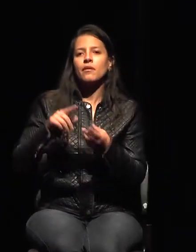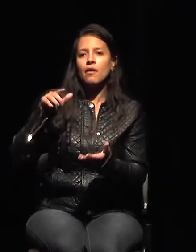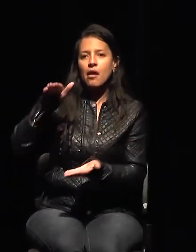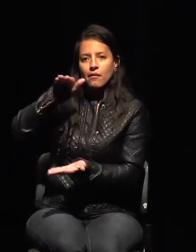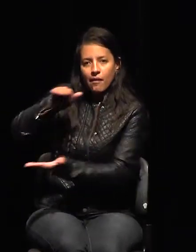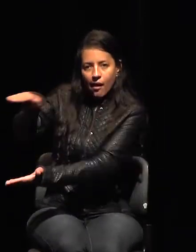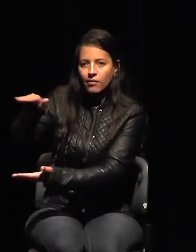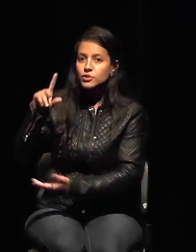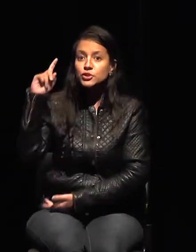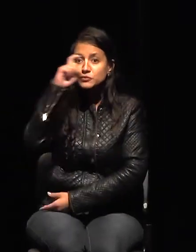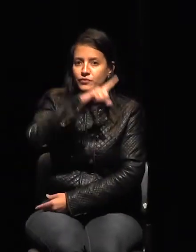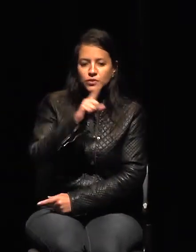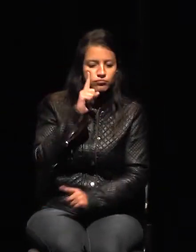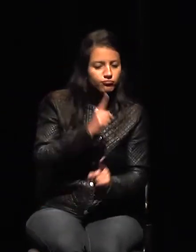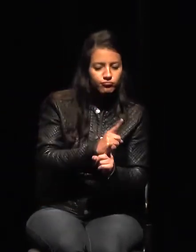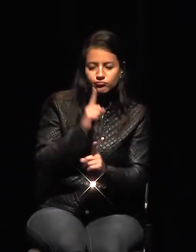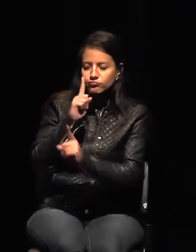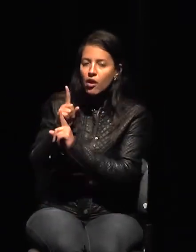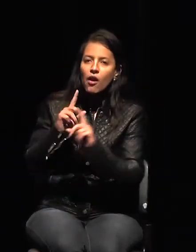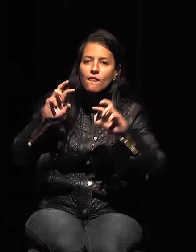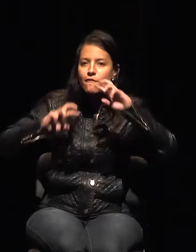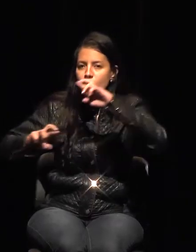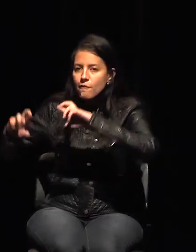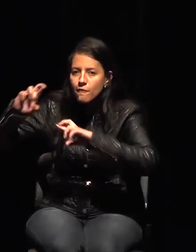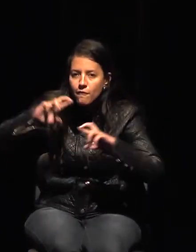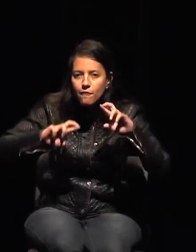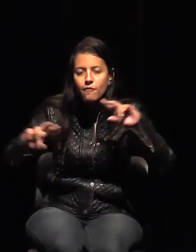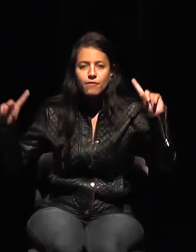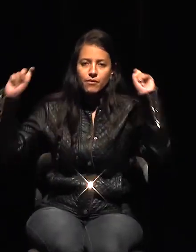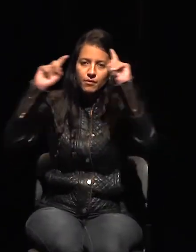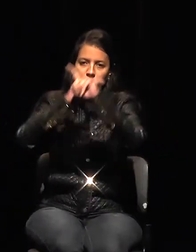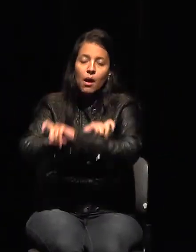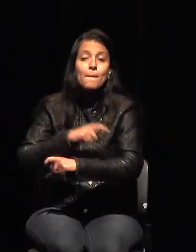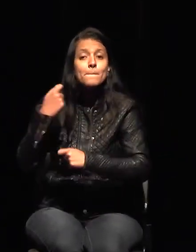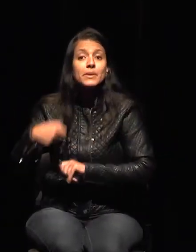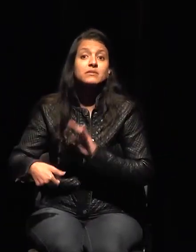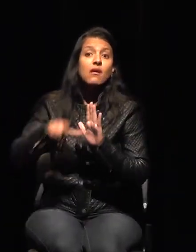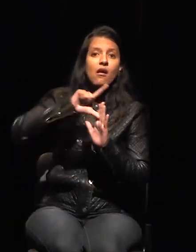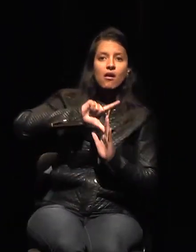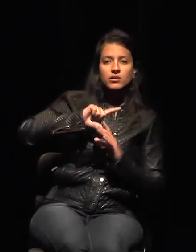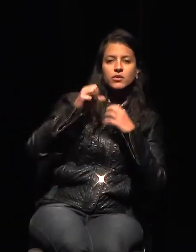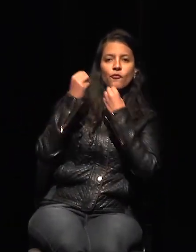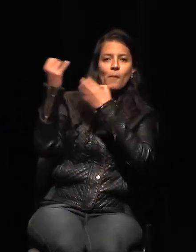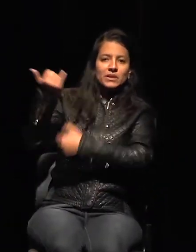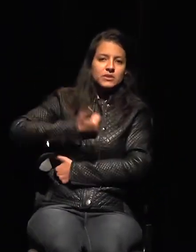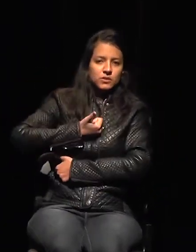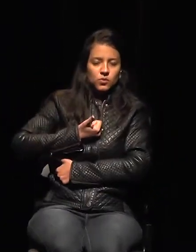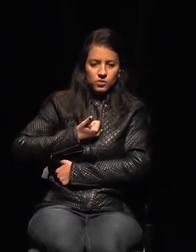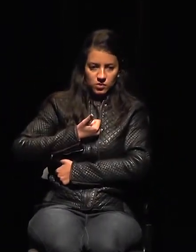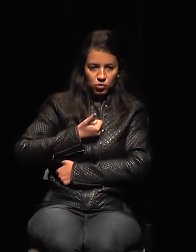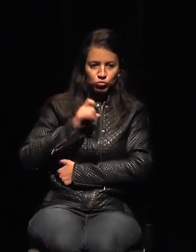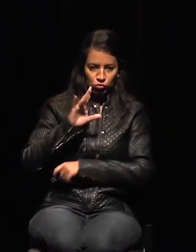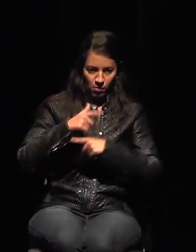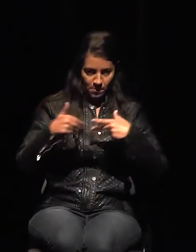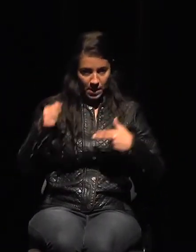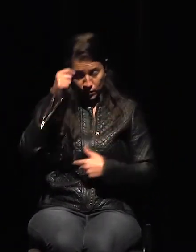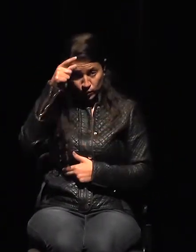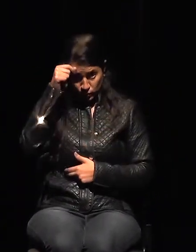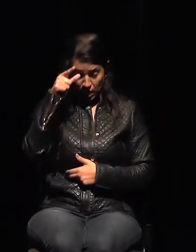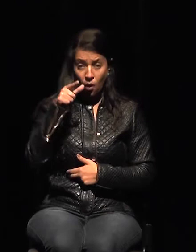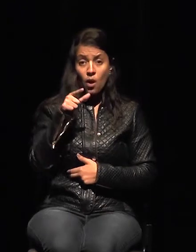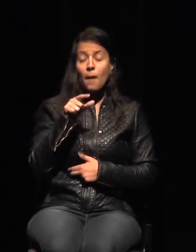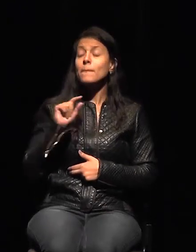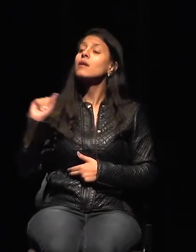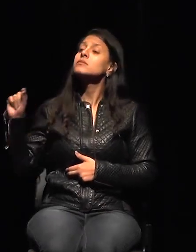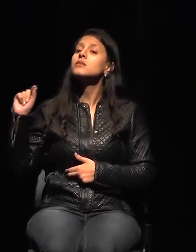realmente que tener una información previa, no solo de ese bien, ese ítem, sino también de los que lo están recibiendo. La